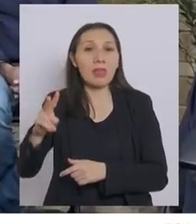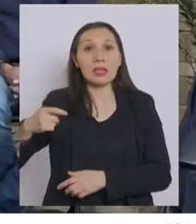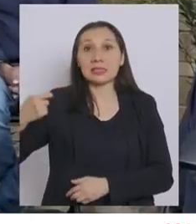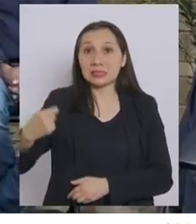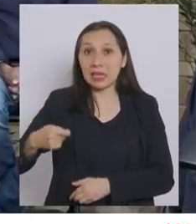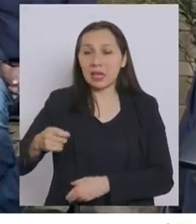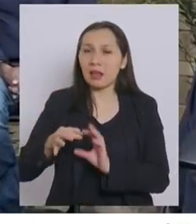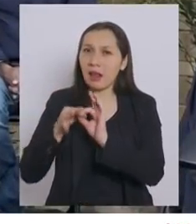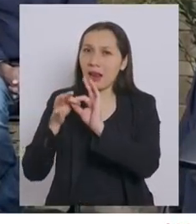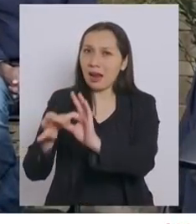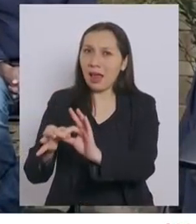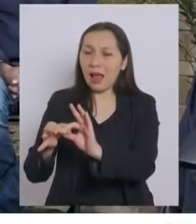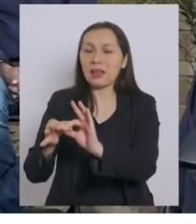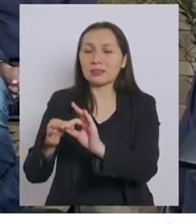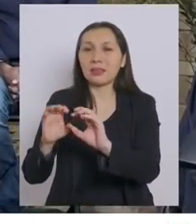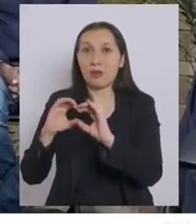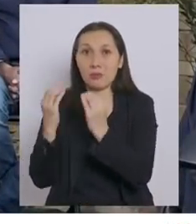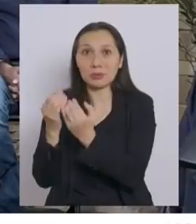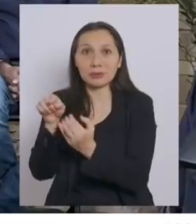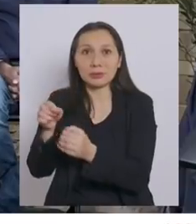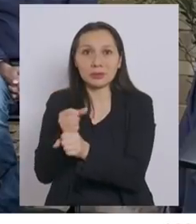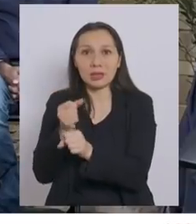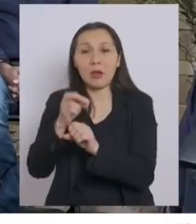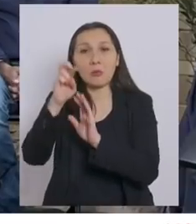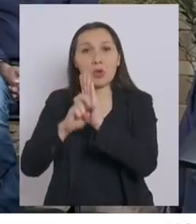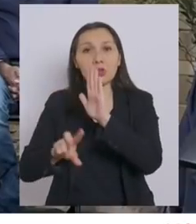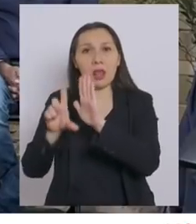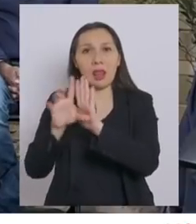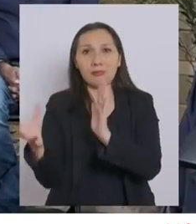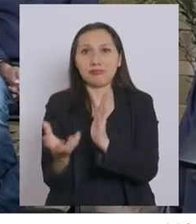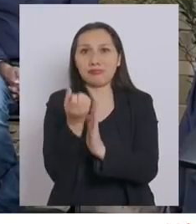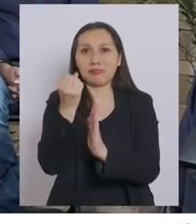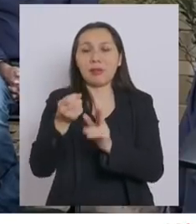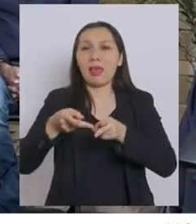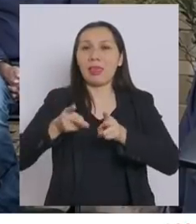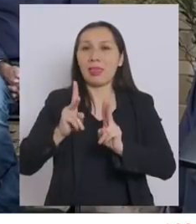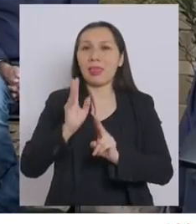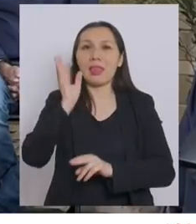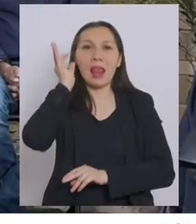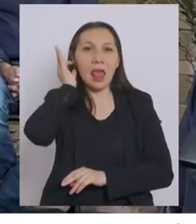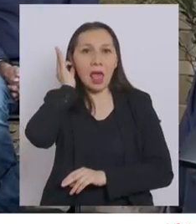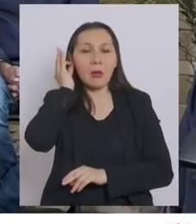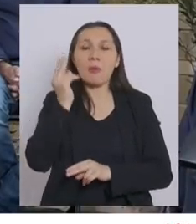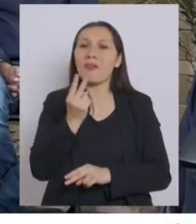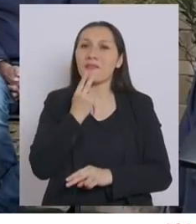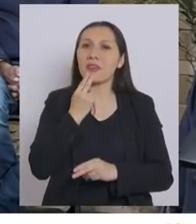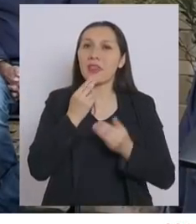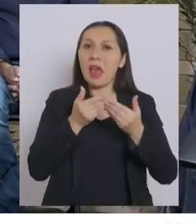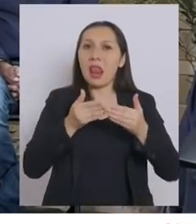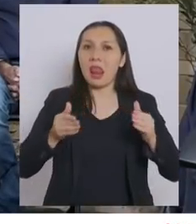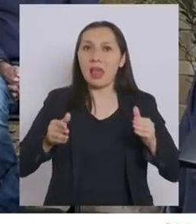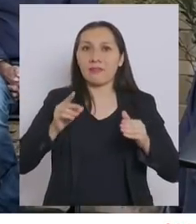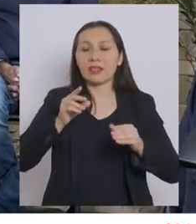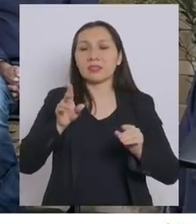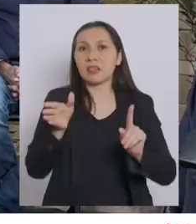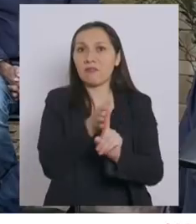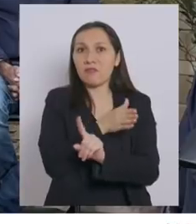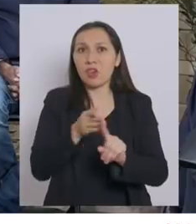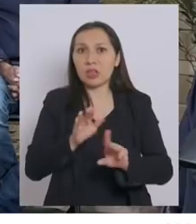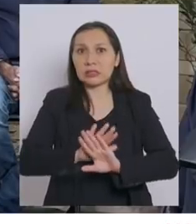agradezco su compromiso, logramos que el proyecto de ley que establece el derecho de las mujeres a una vida libre de violencia